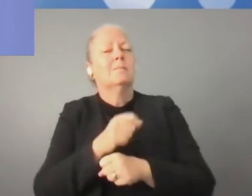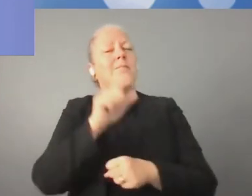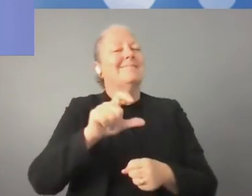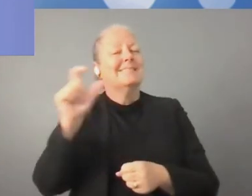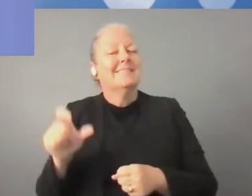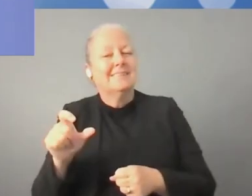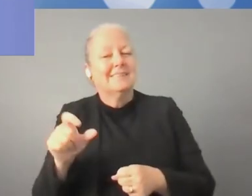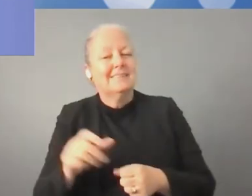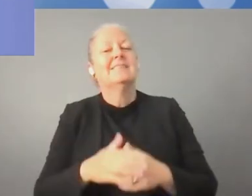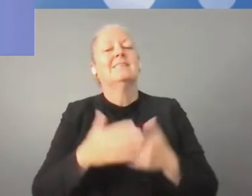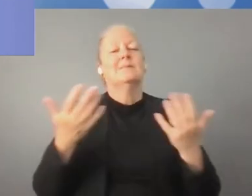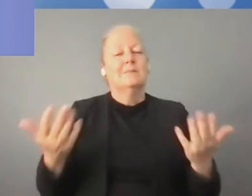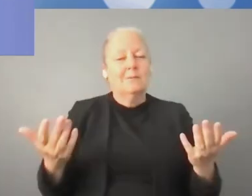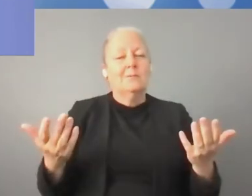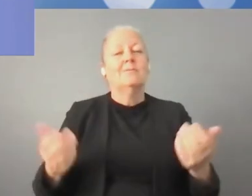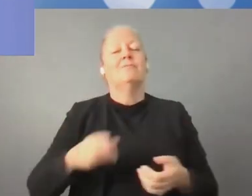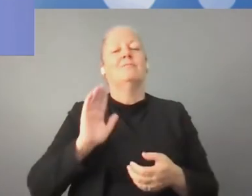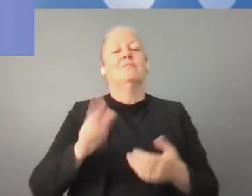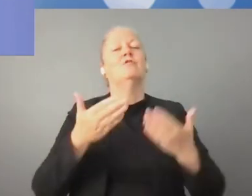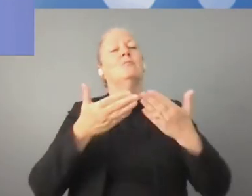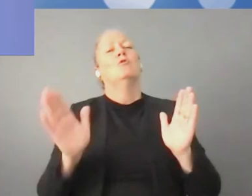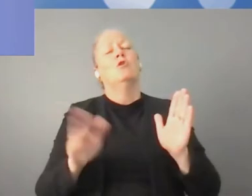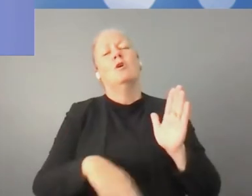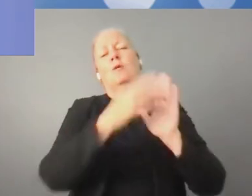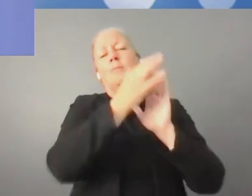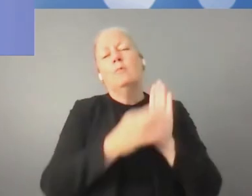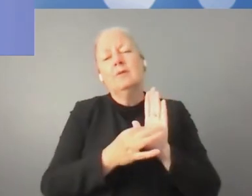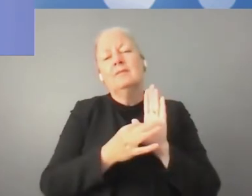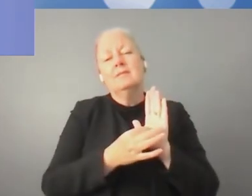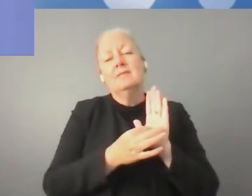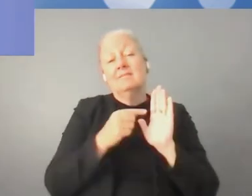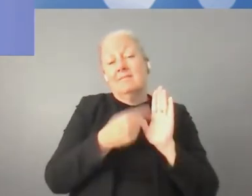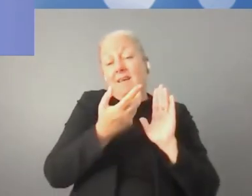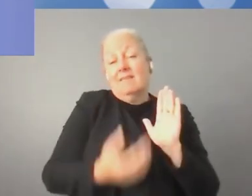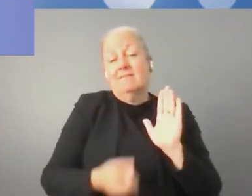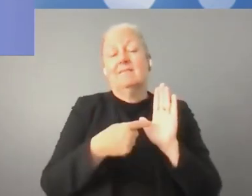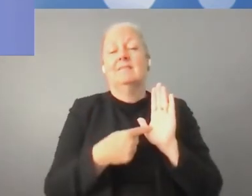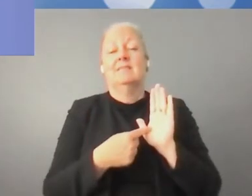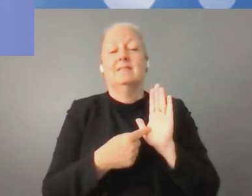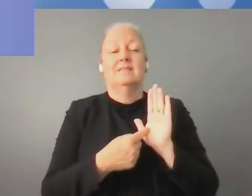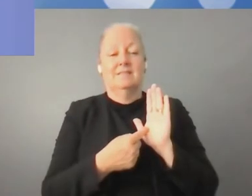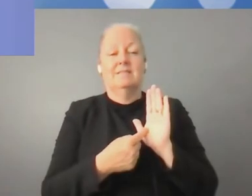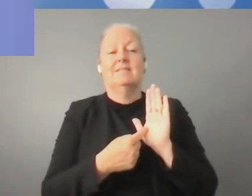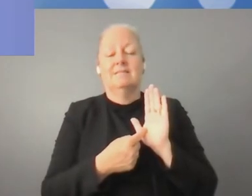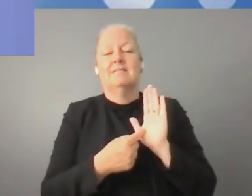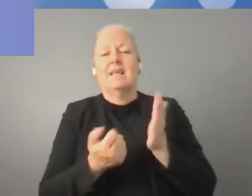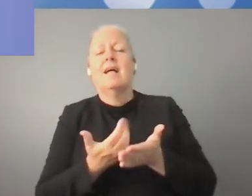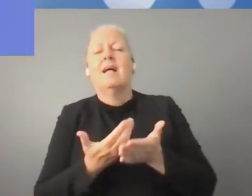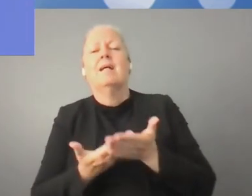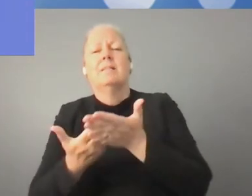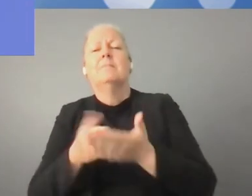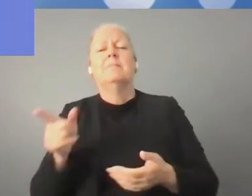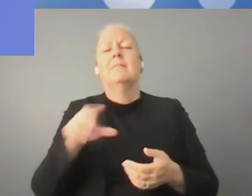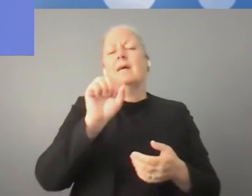necesitamos aquí el apoyo de la administración pública para que también las pymes puedan